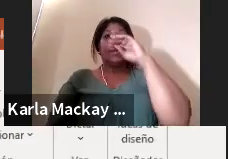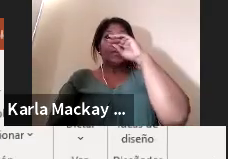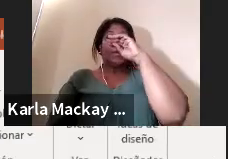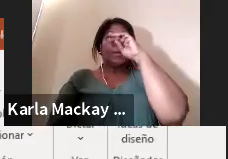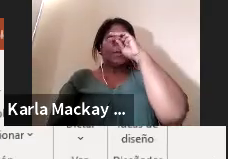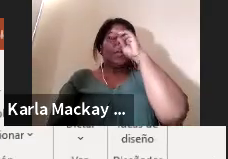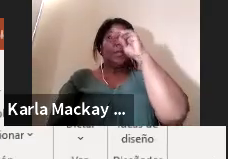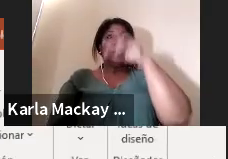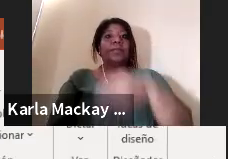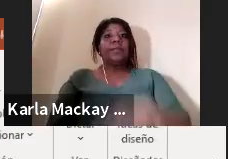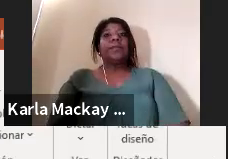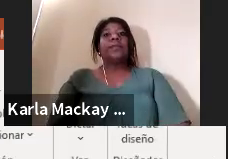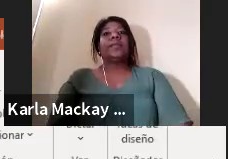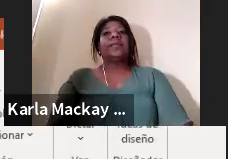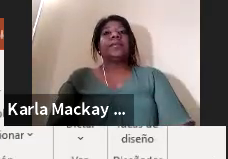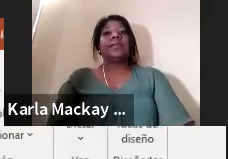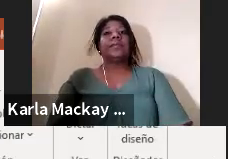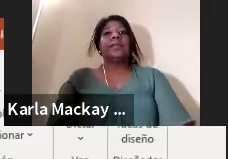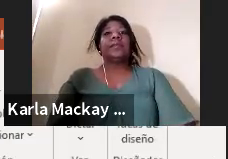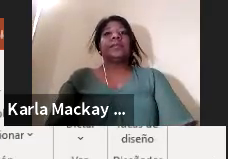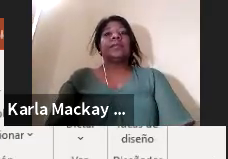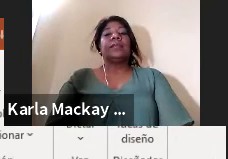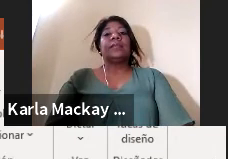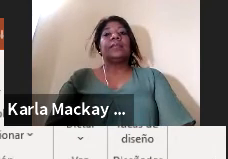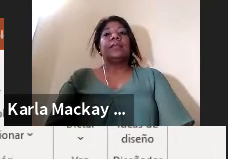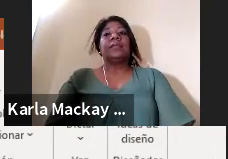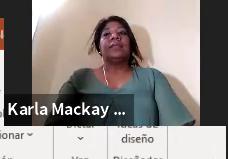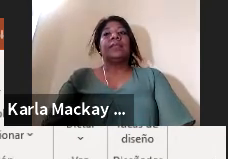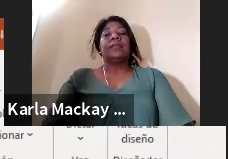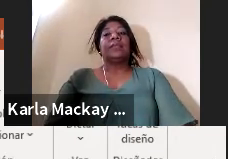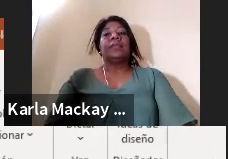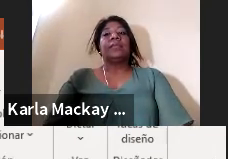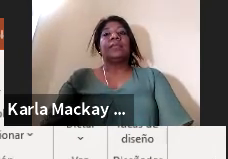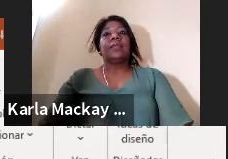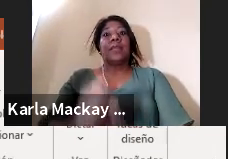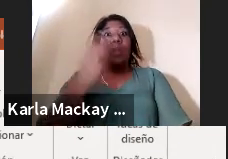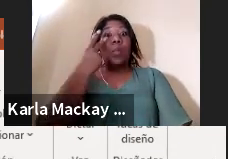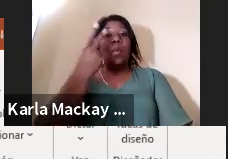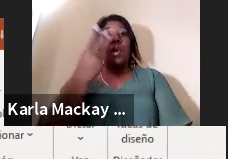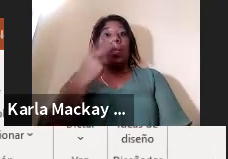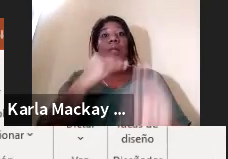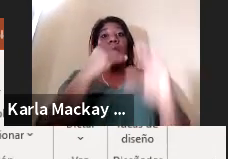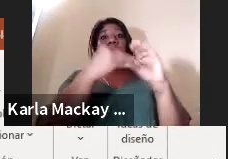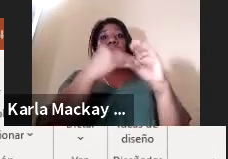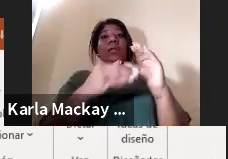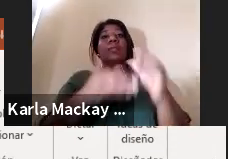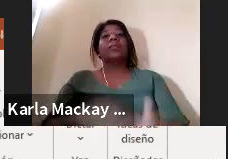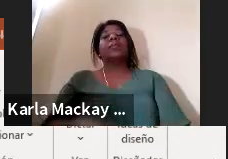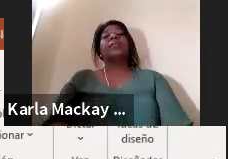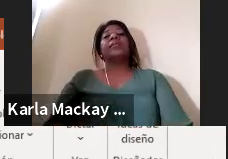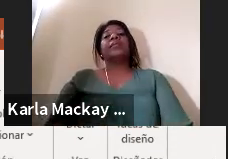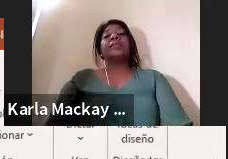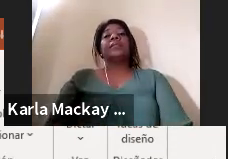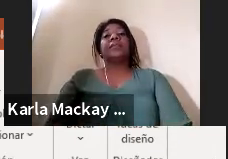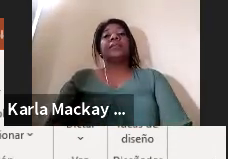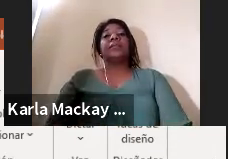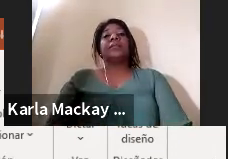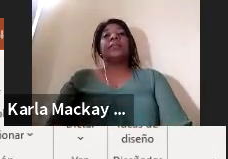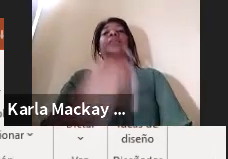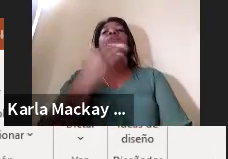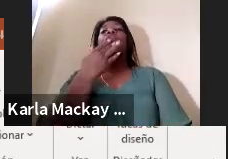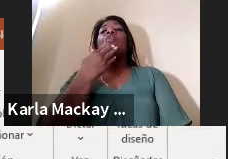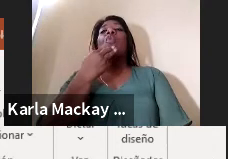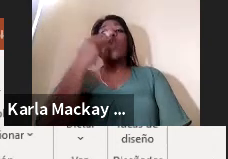aquí lo tenemos lo pueden observar cierto mi correo es raúl.suarez arroba isai